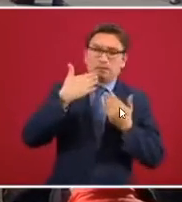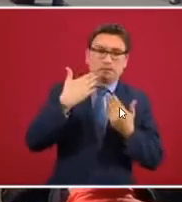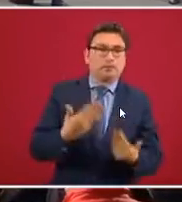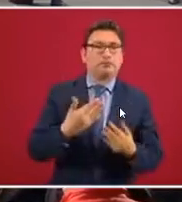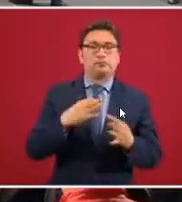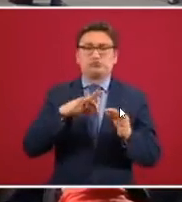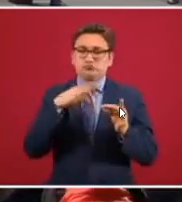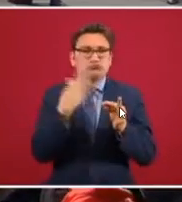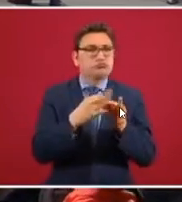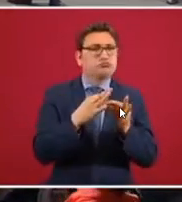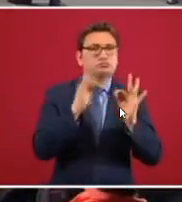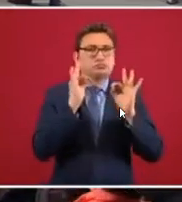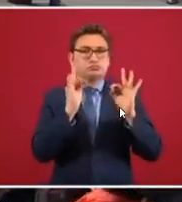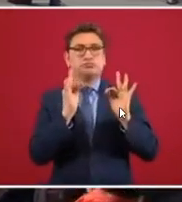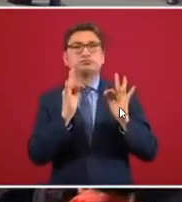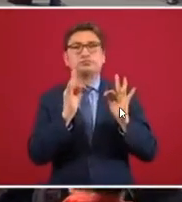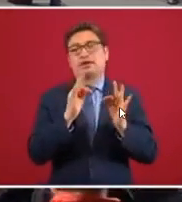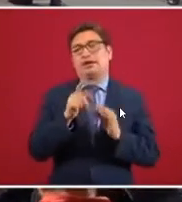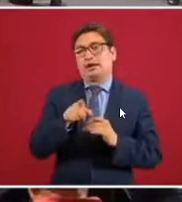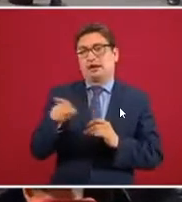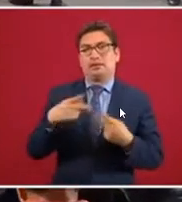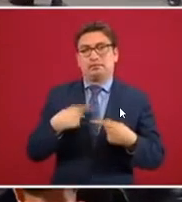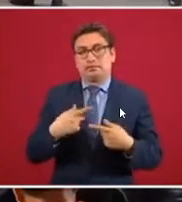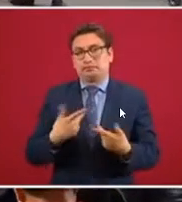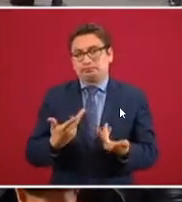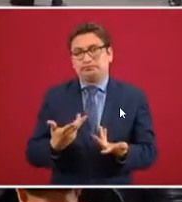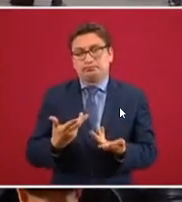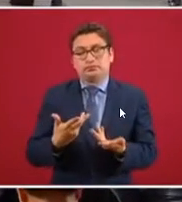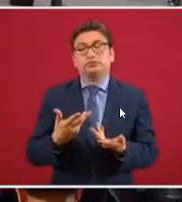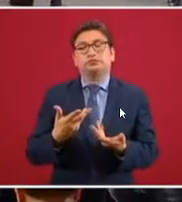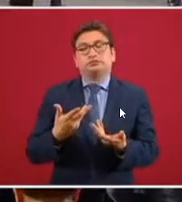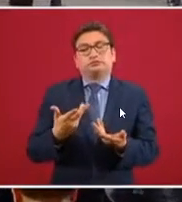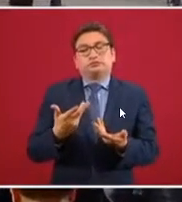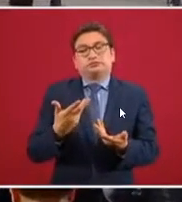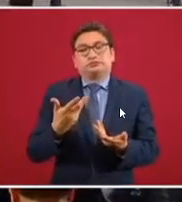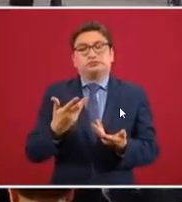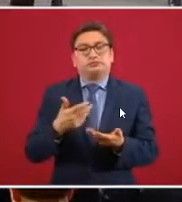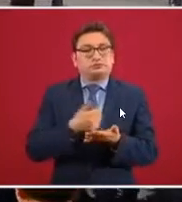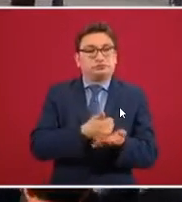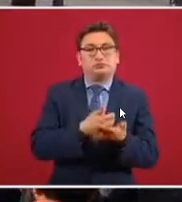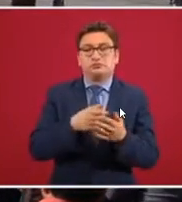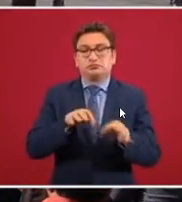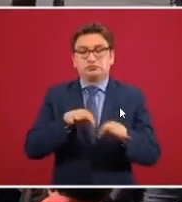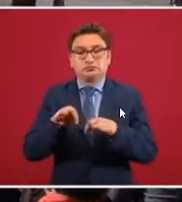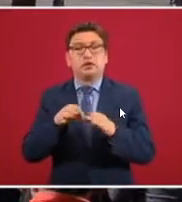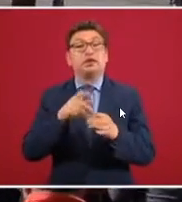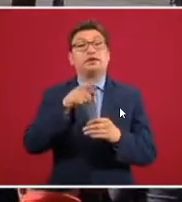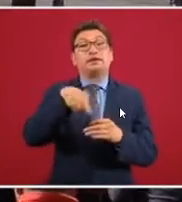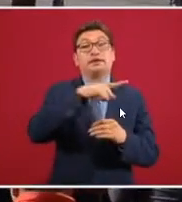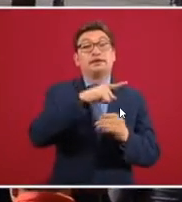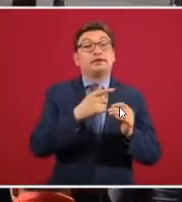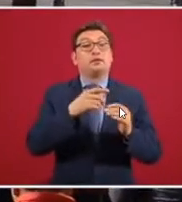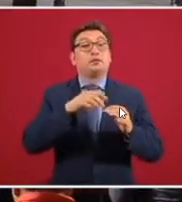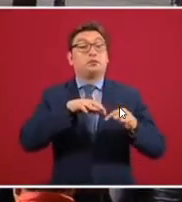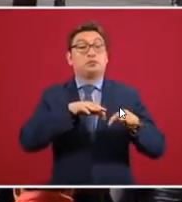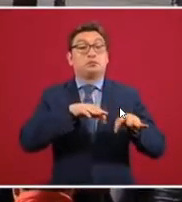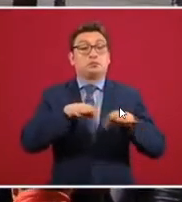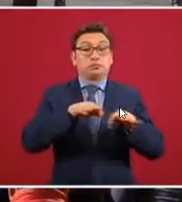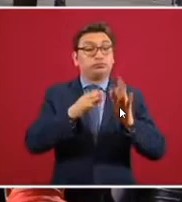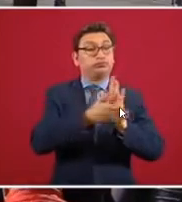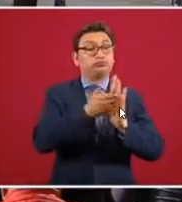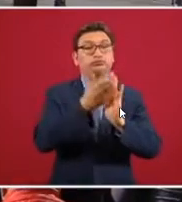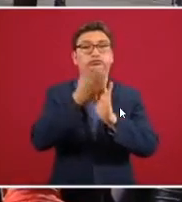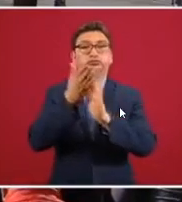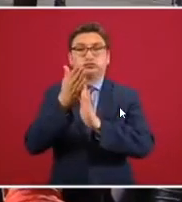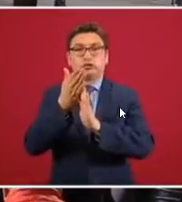ahorrando, porque no va a repagar los